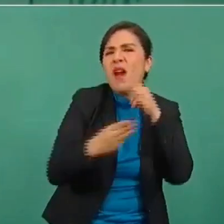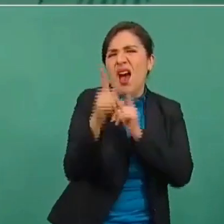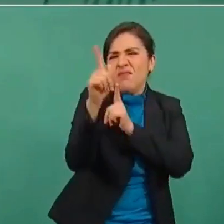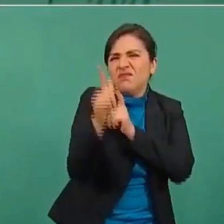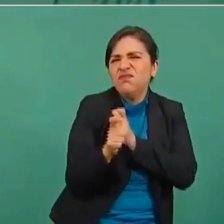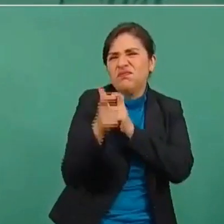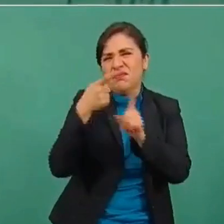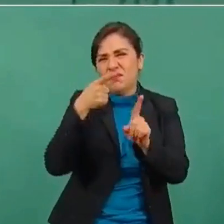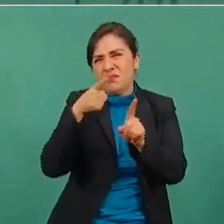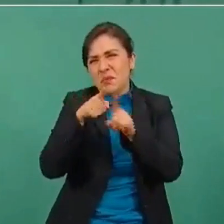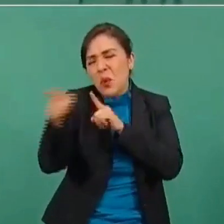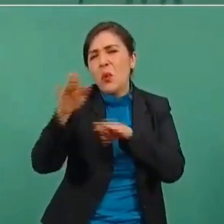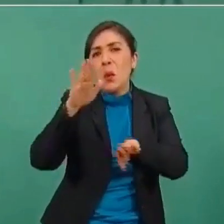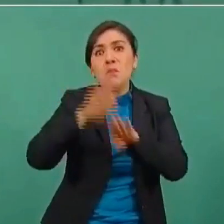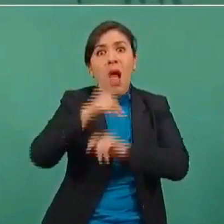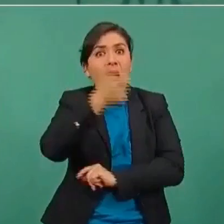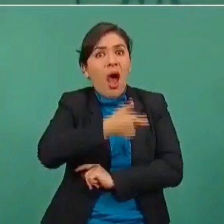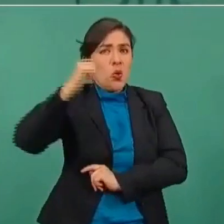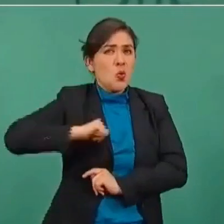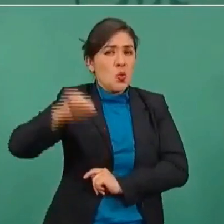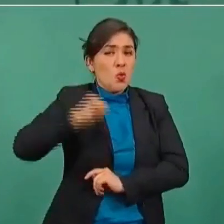sofisticado.